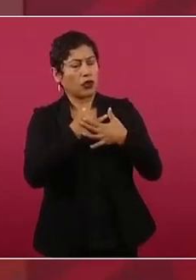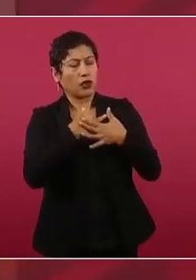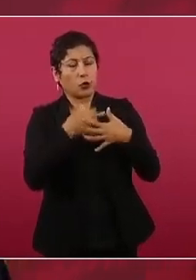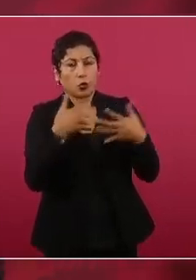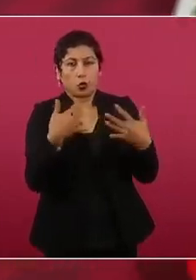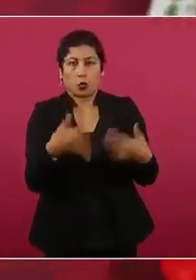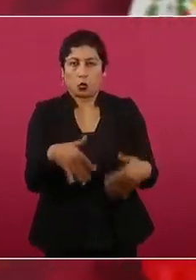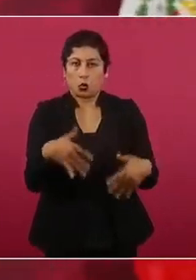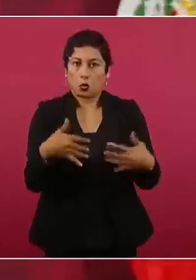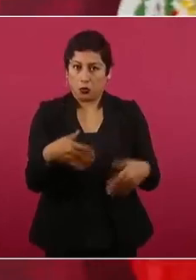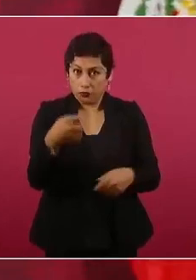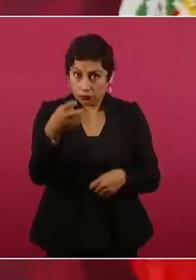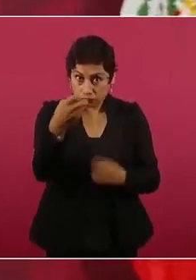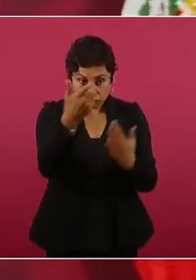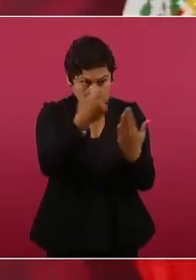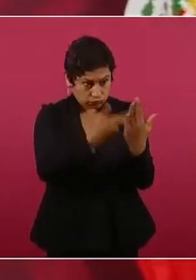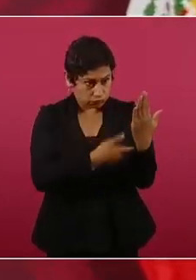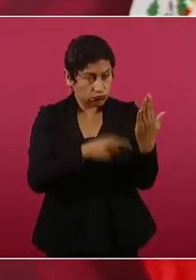no, no, no,